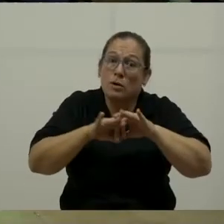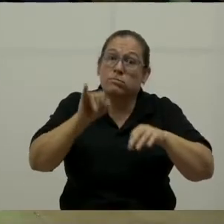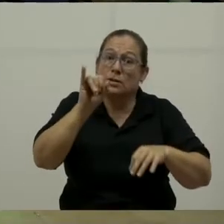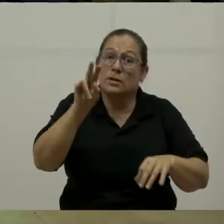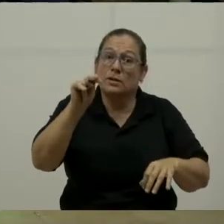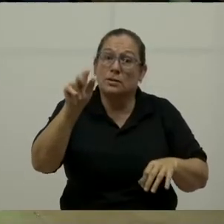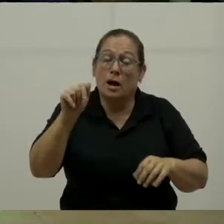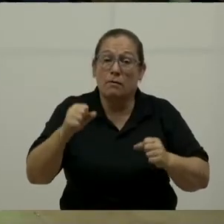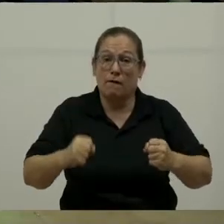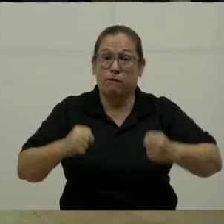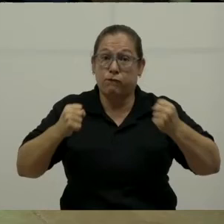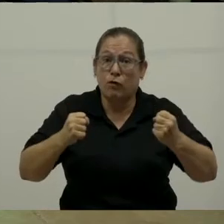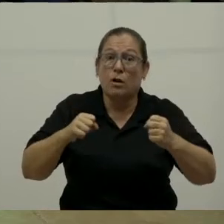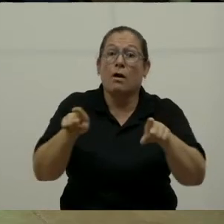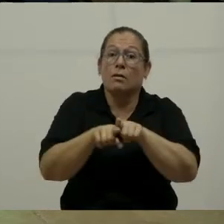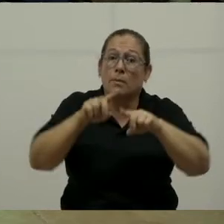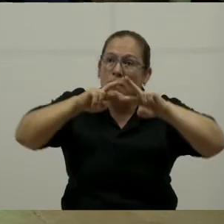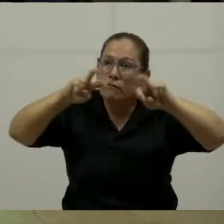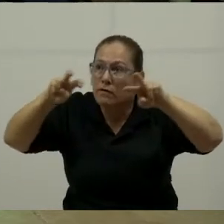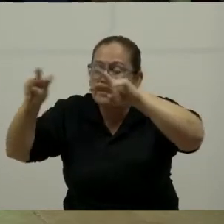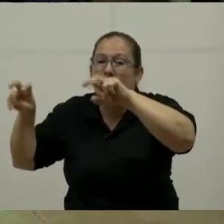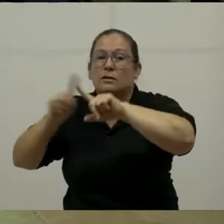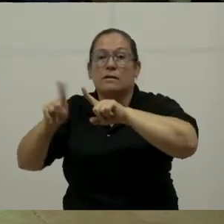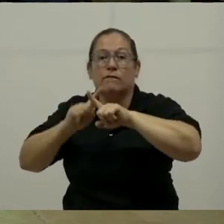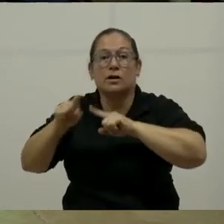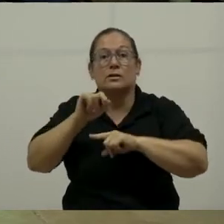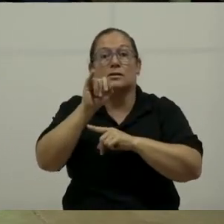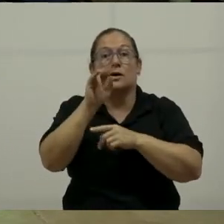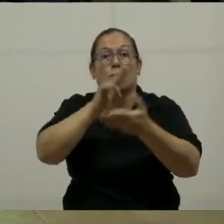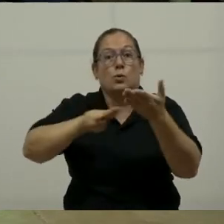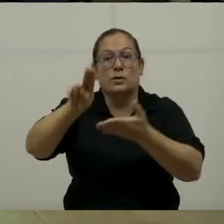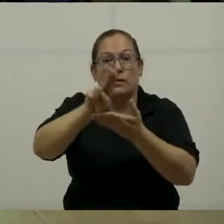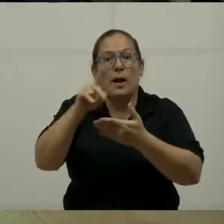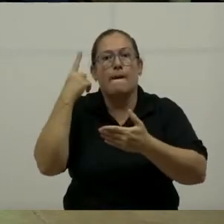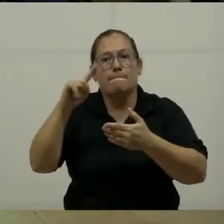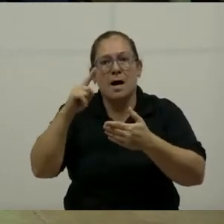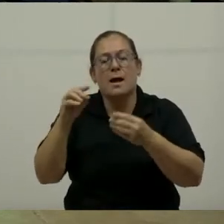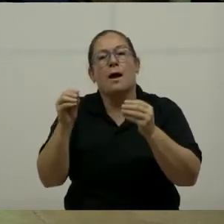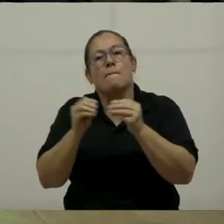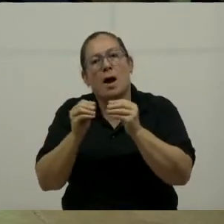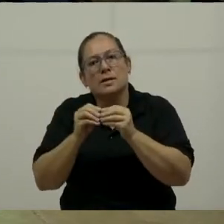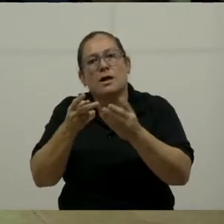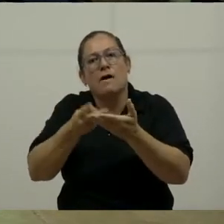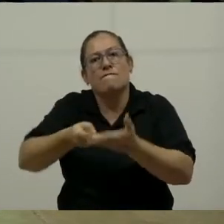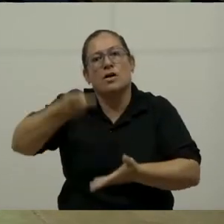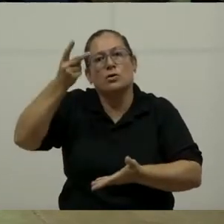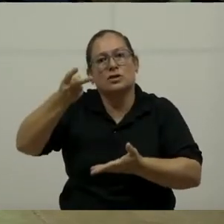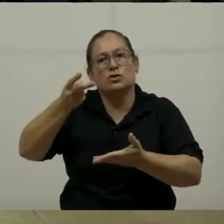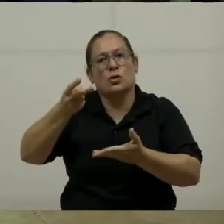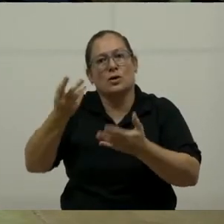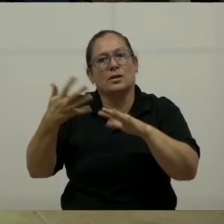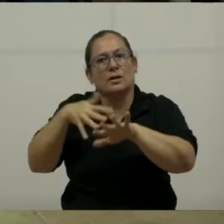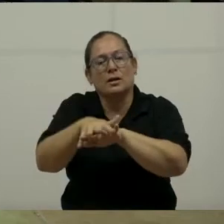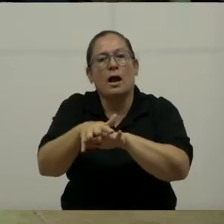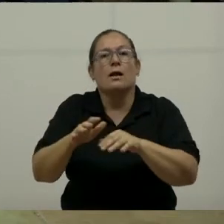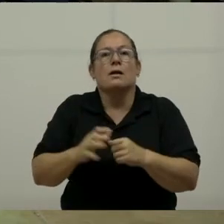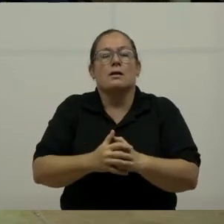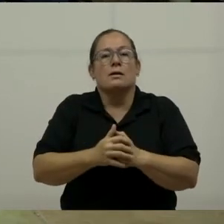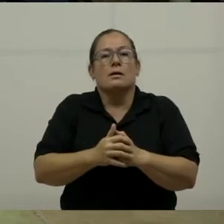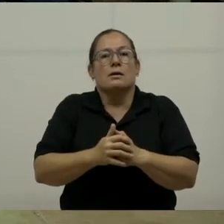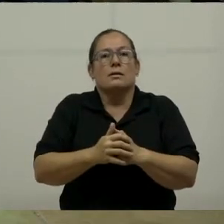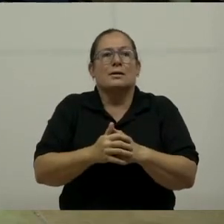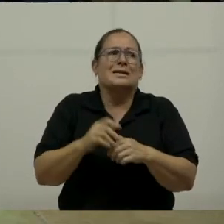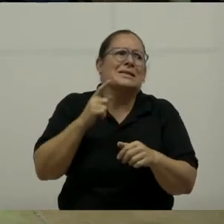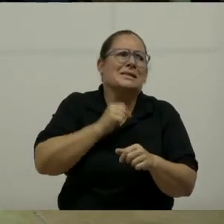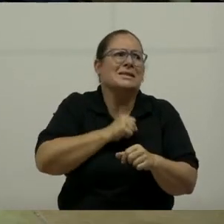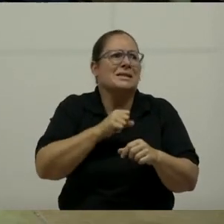currículos de las universidades para la educación integral. Y educación, porque el tiempo es oro y ya se